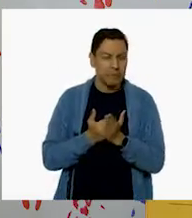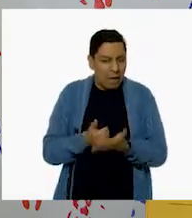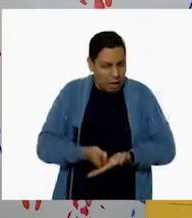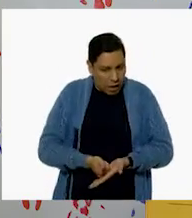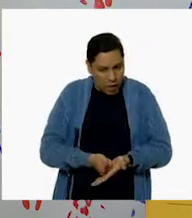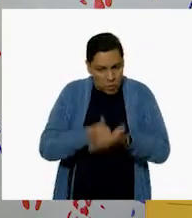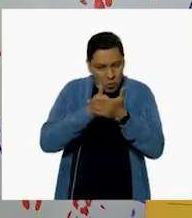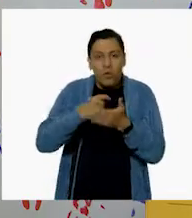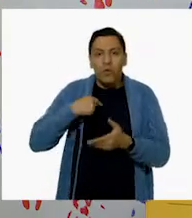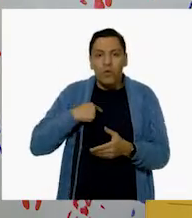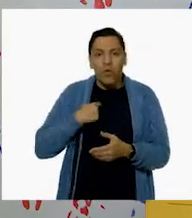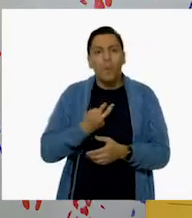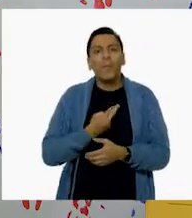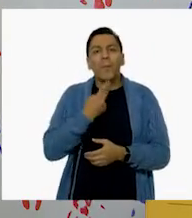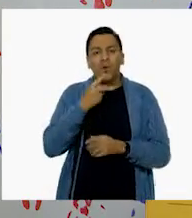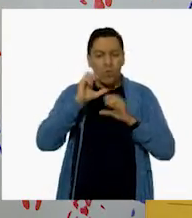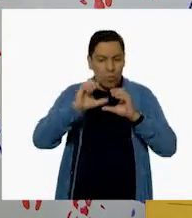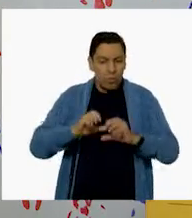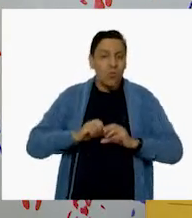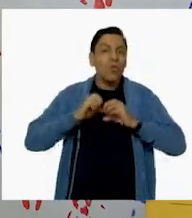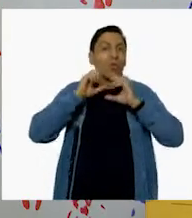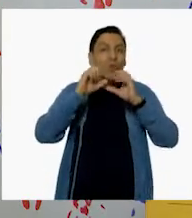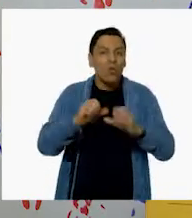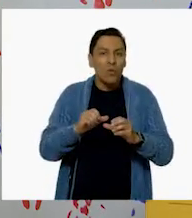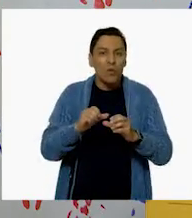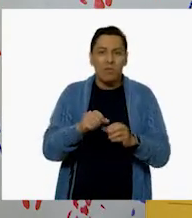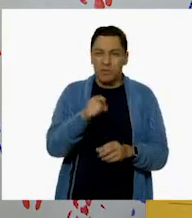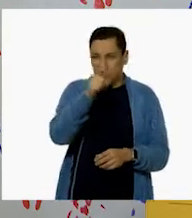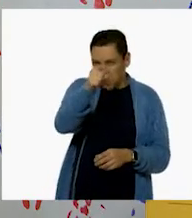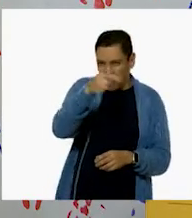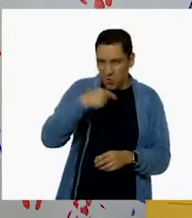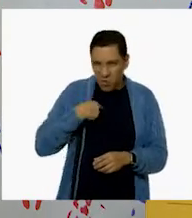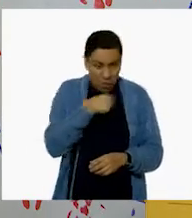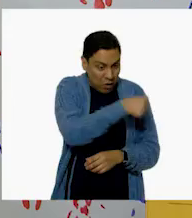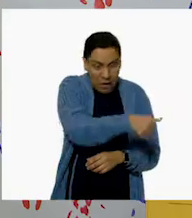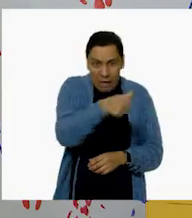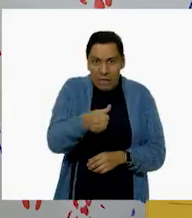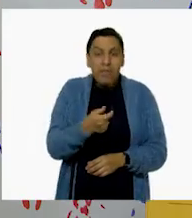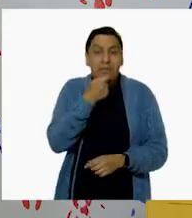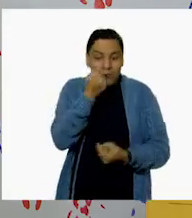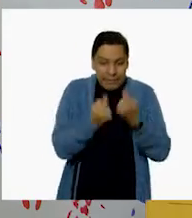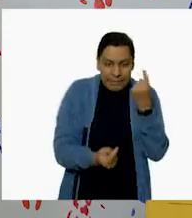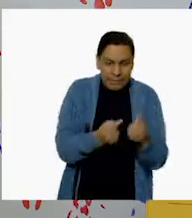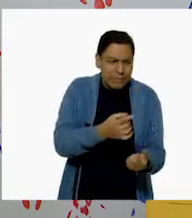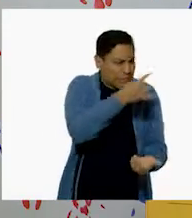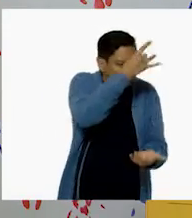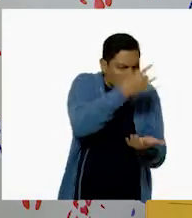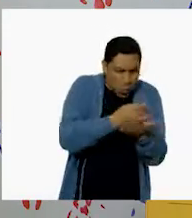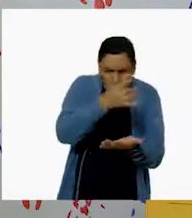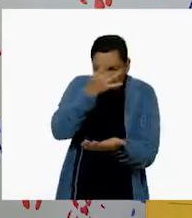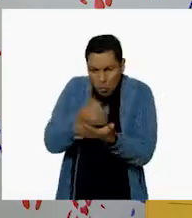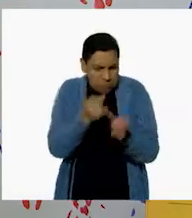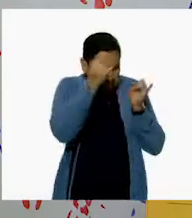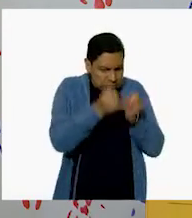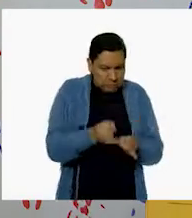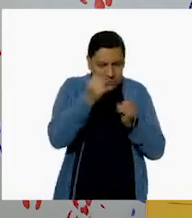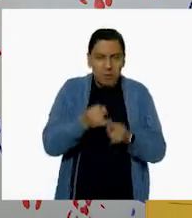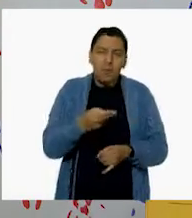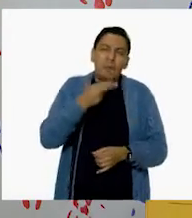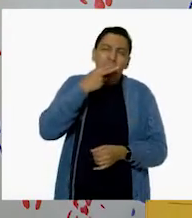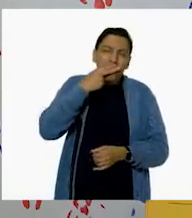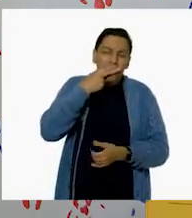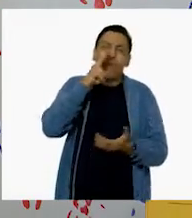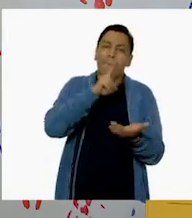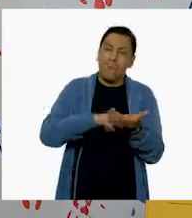las niñas y los niños son personas únicas y valiosas, pero también especiales. Y algo que es muy importante es